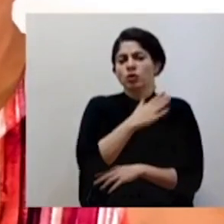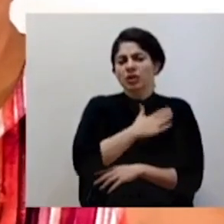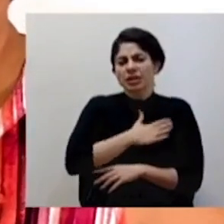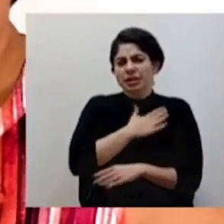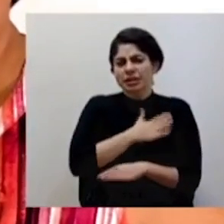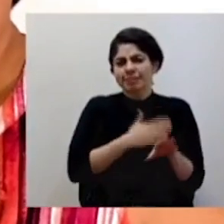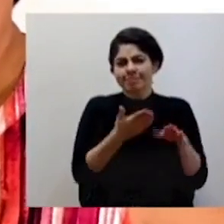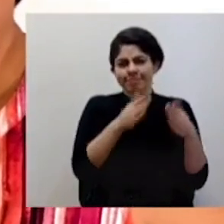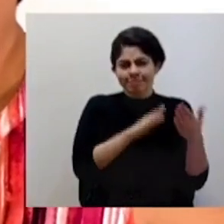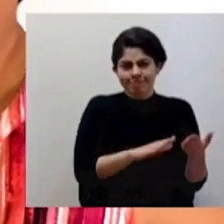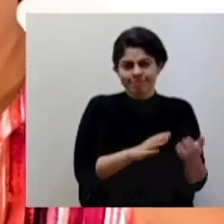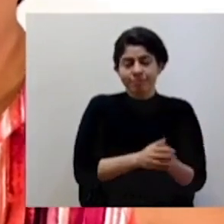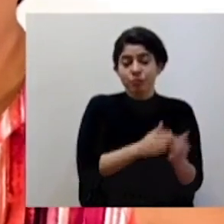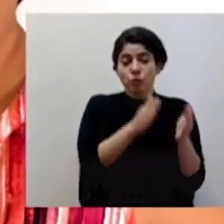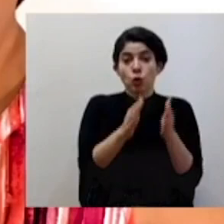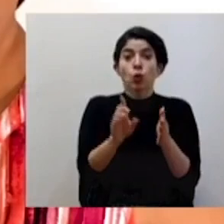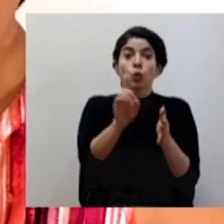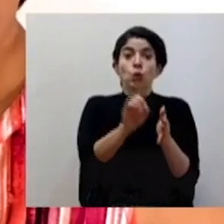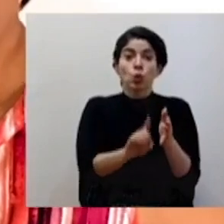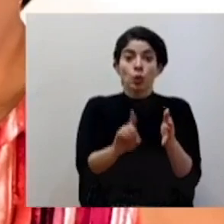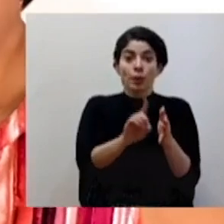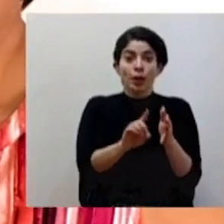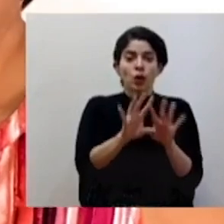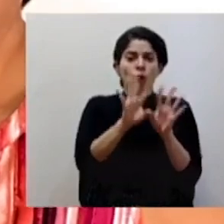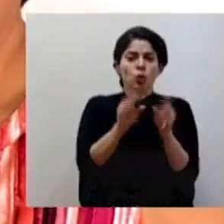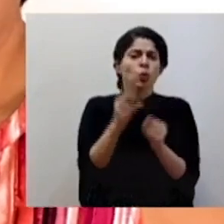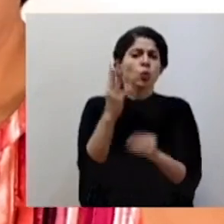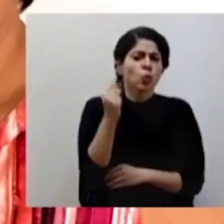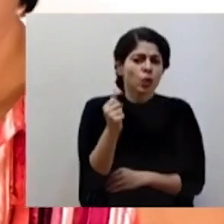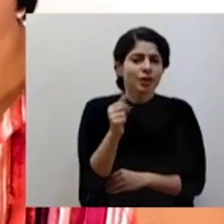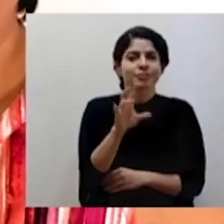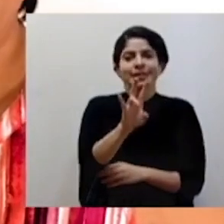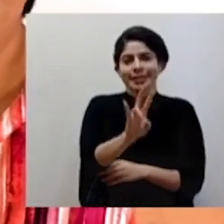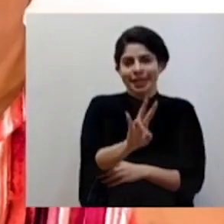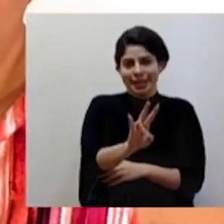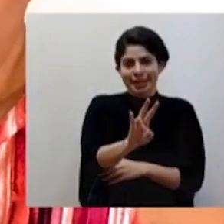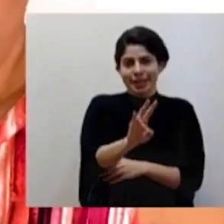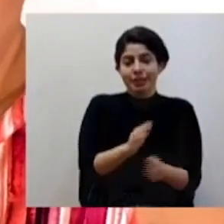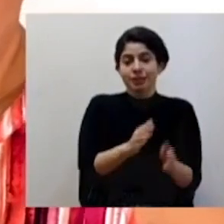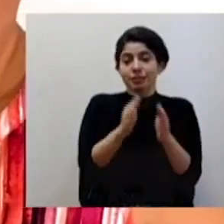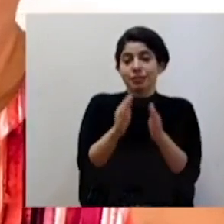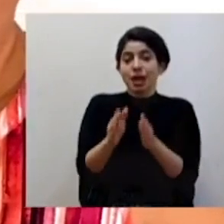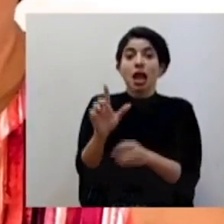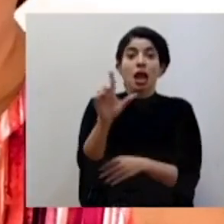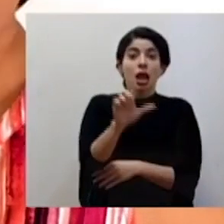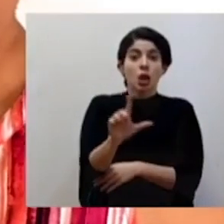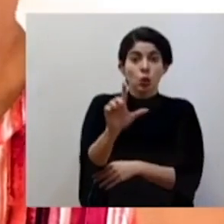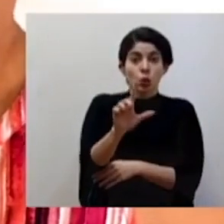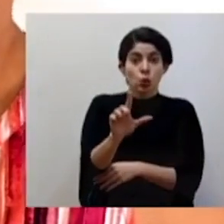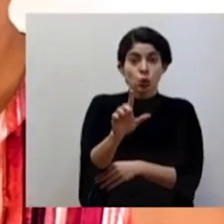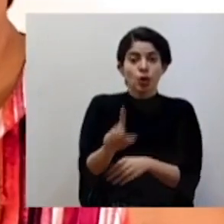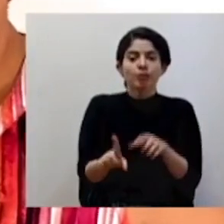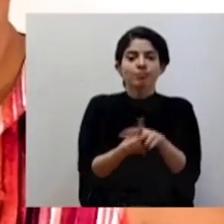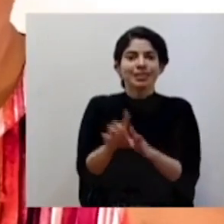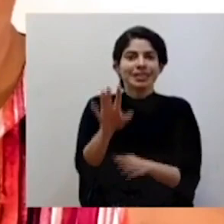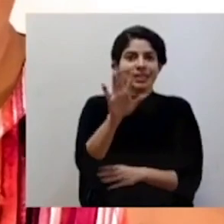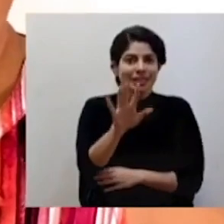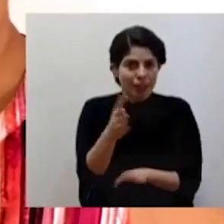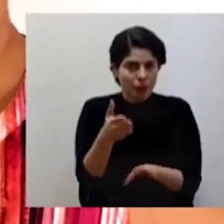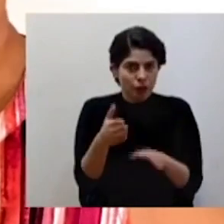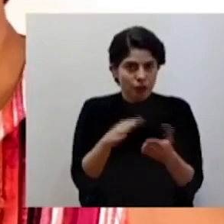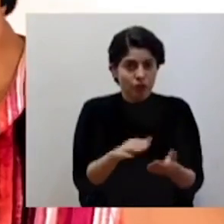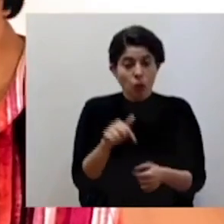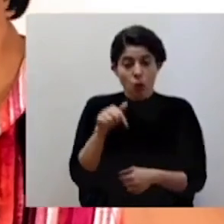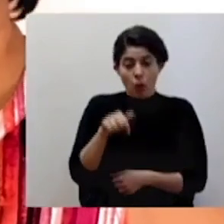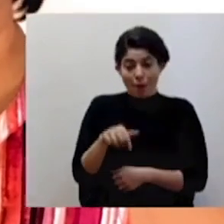fallecimientos. El domingo fueron un total de siete. Para el día lunes se registraron cinco y hoy